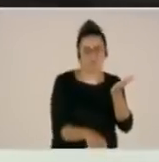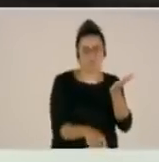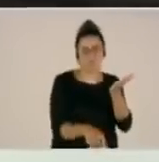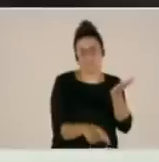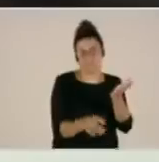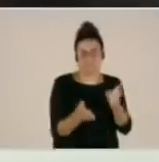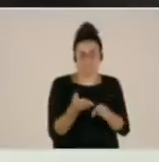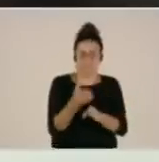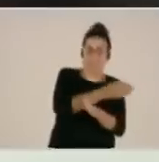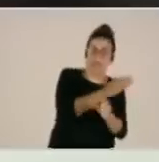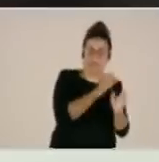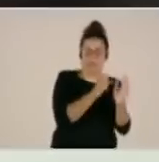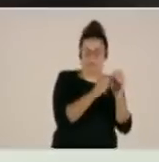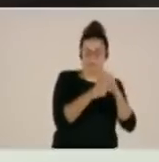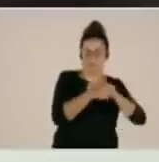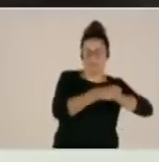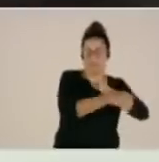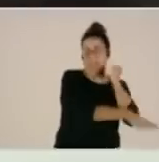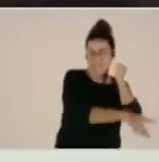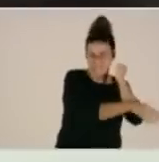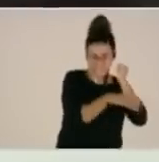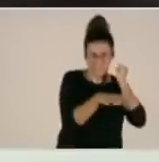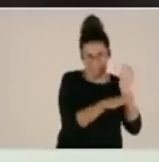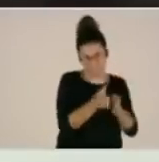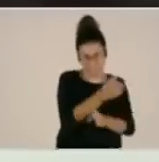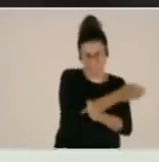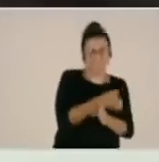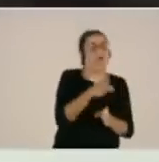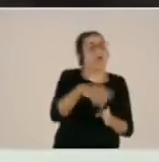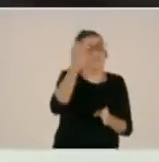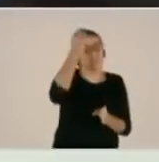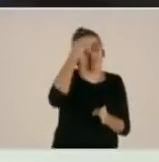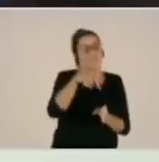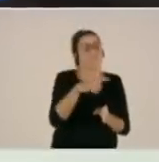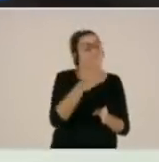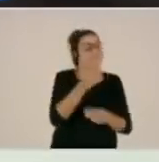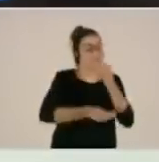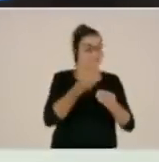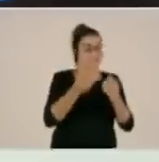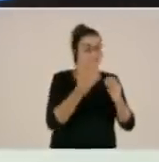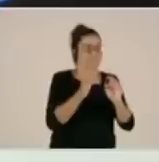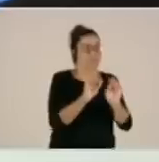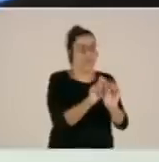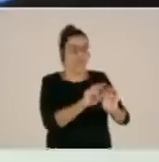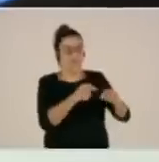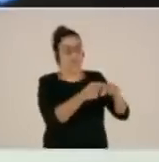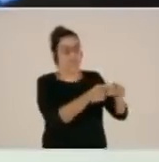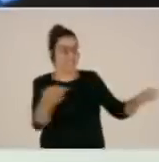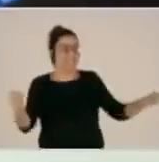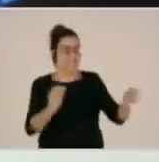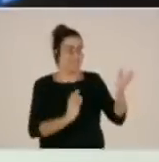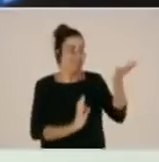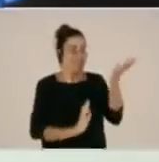al lado de las raíces. Y lo que se planteó desde esa zona es hacer una línea con retardantes. Hoy todo el día he estado trabajando el